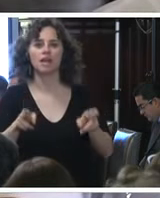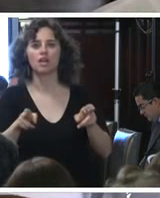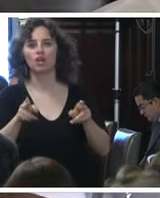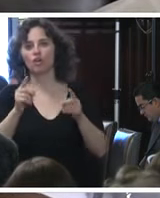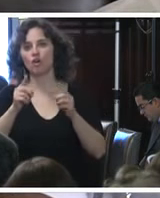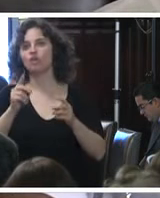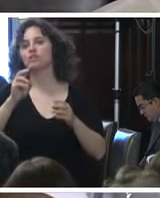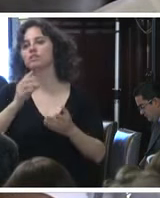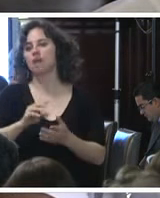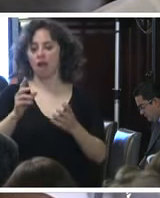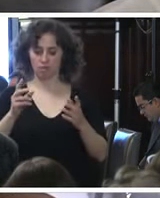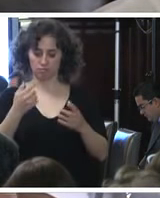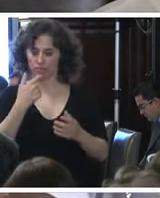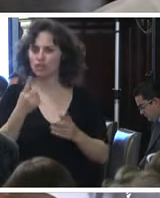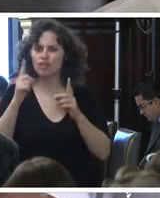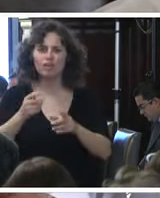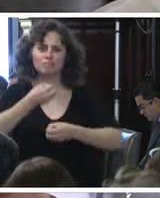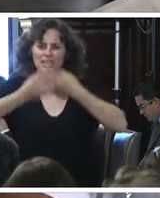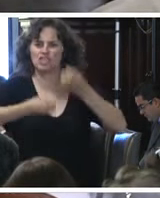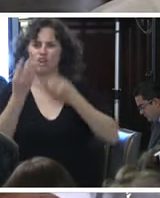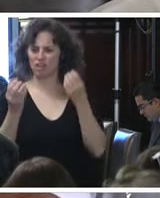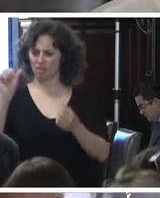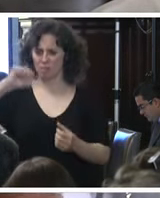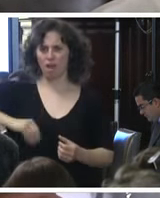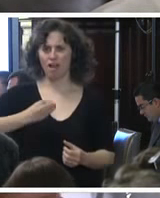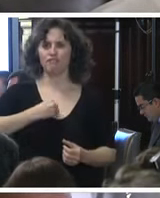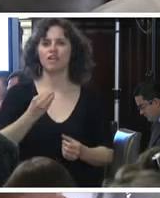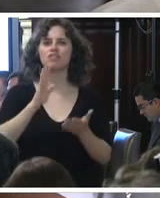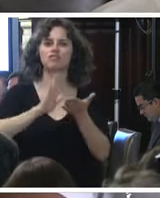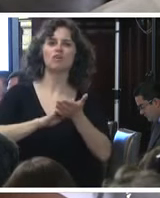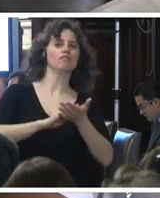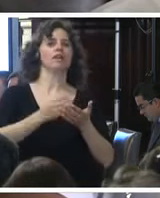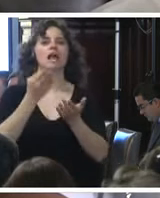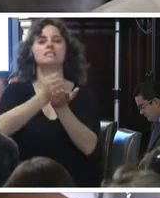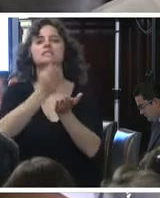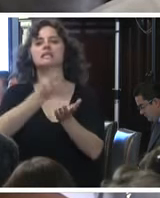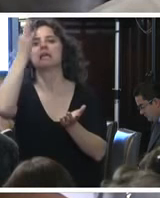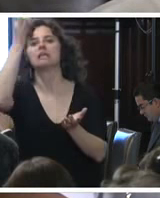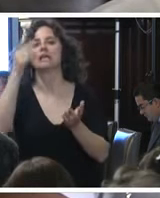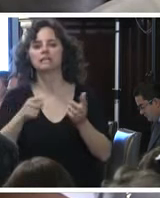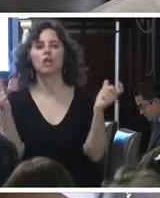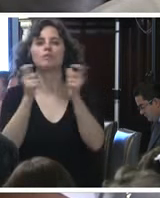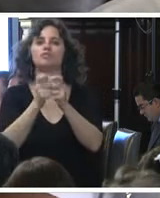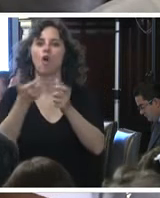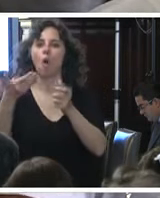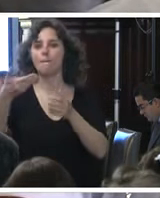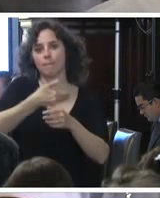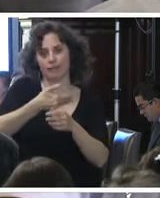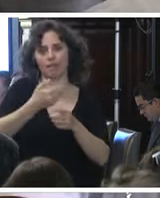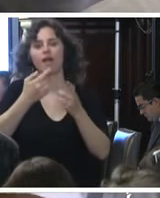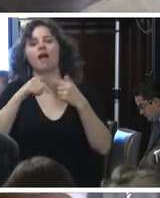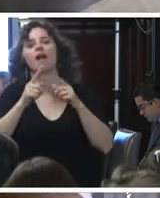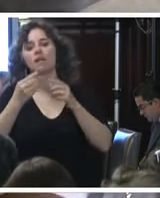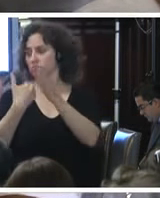materializado expresiones que dan cuenta de mala fe frente a la asistencia técnica que esta comisión brinda. Ya en el